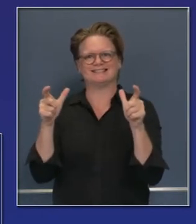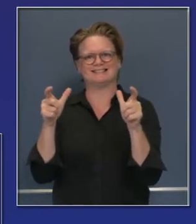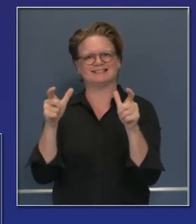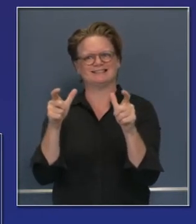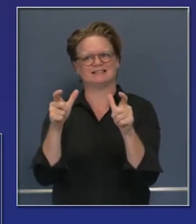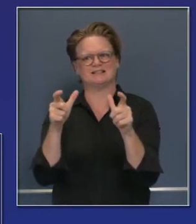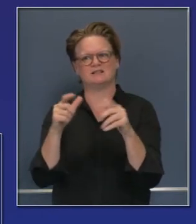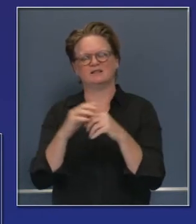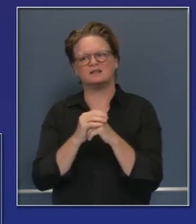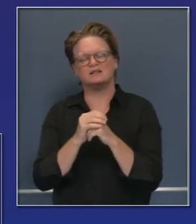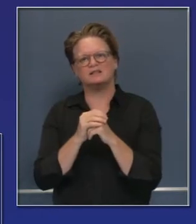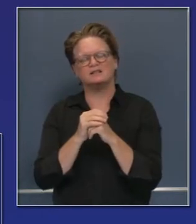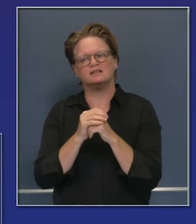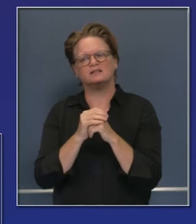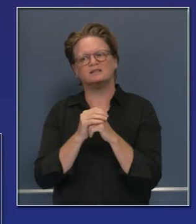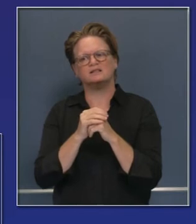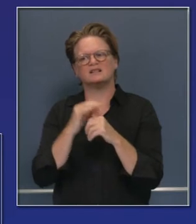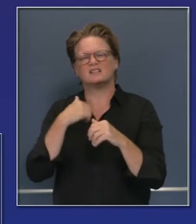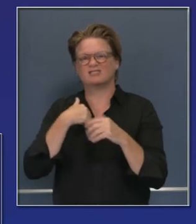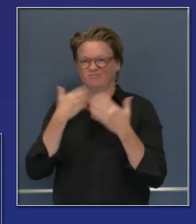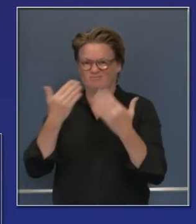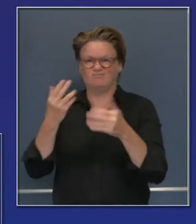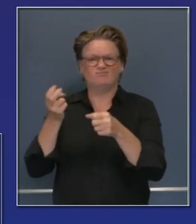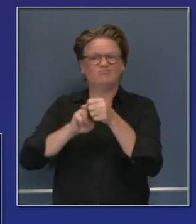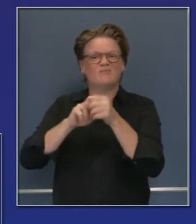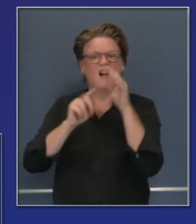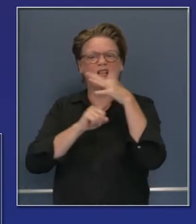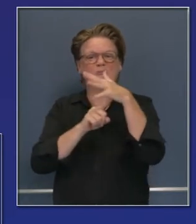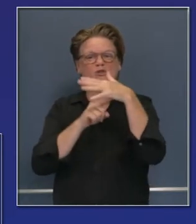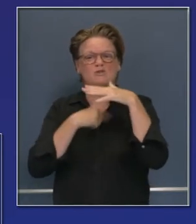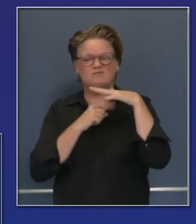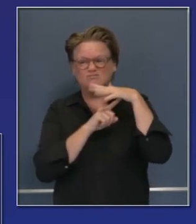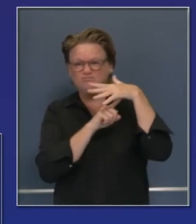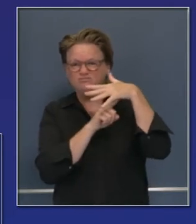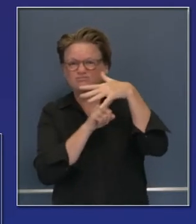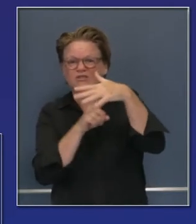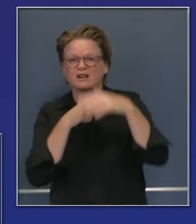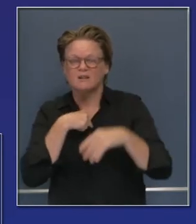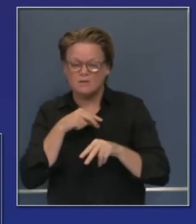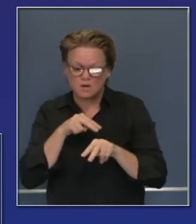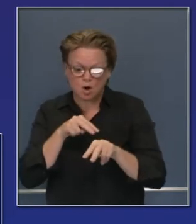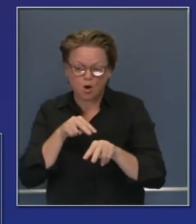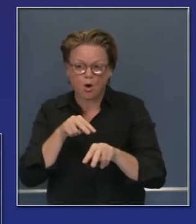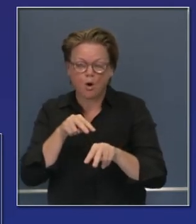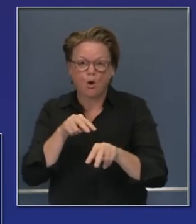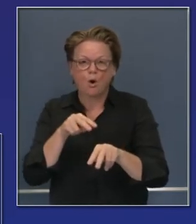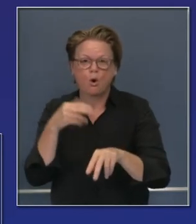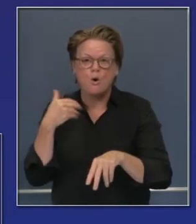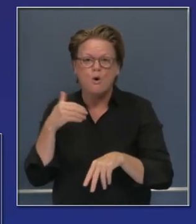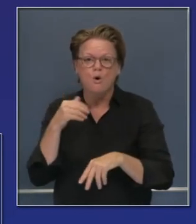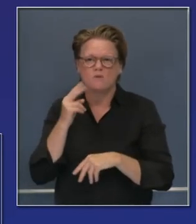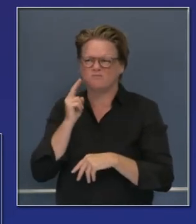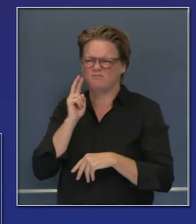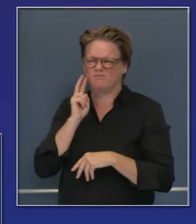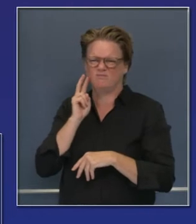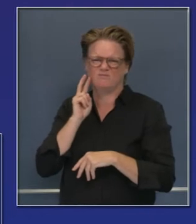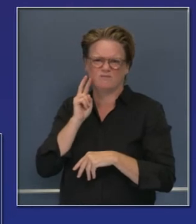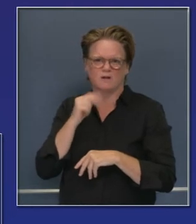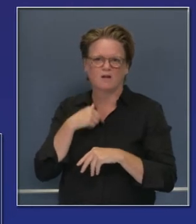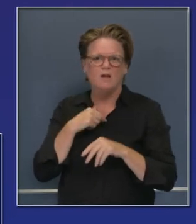acres. Tuve el privilegio de volar sobre esa región, ese incendio, hace unos días y vi